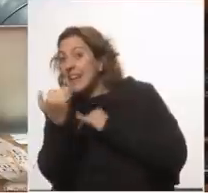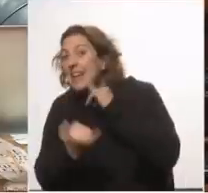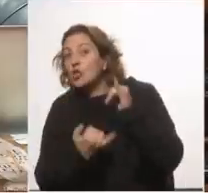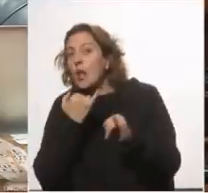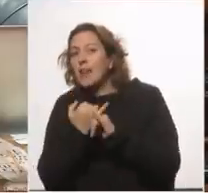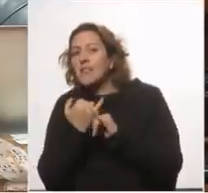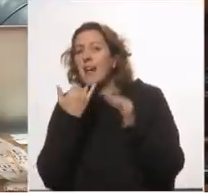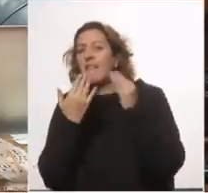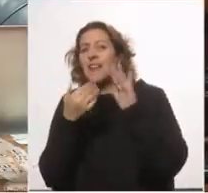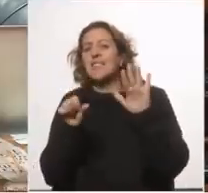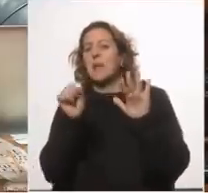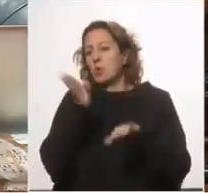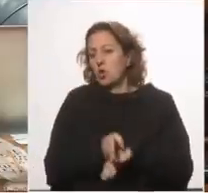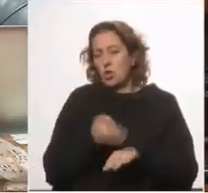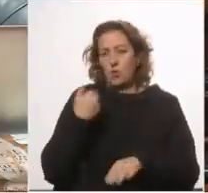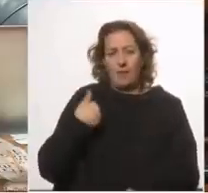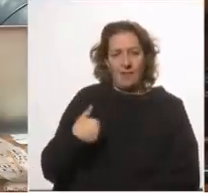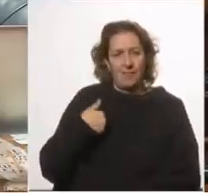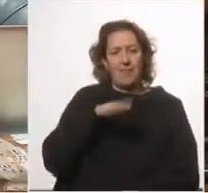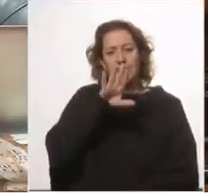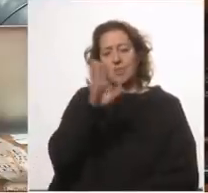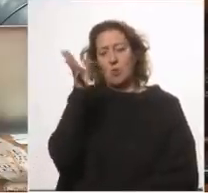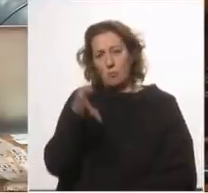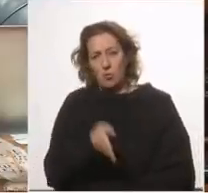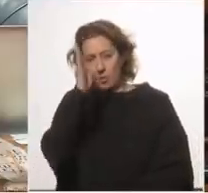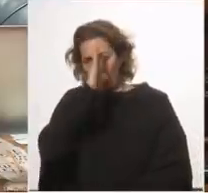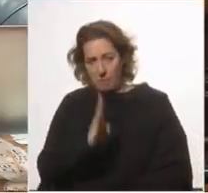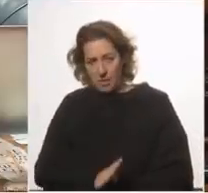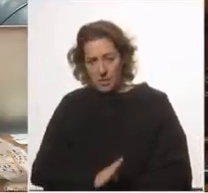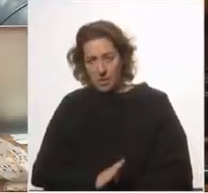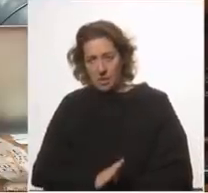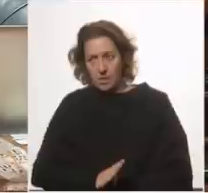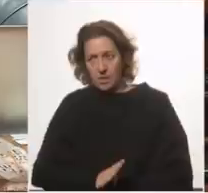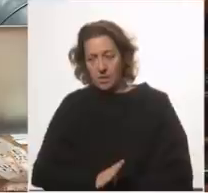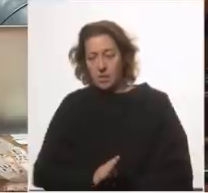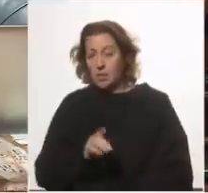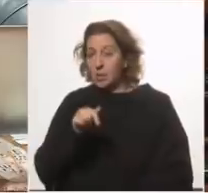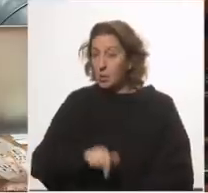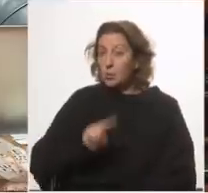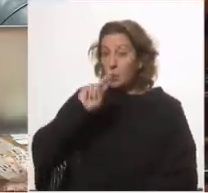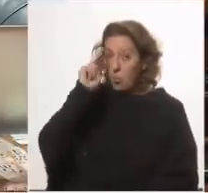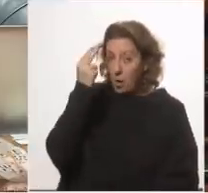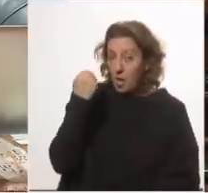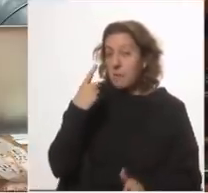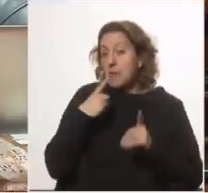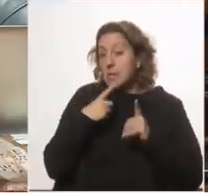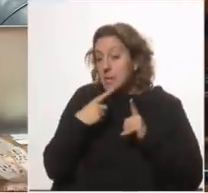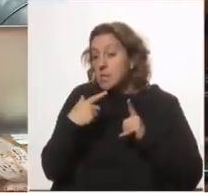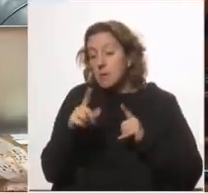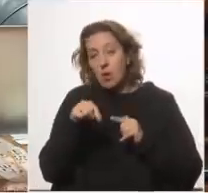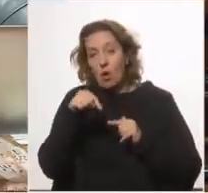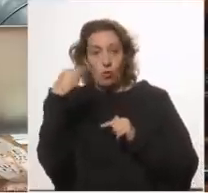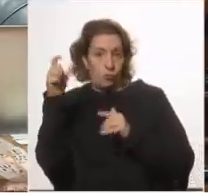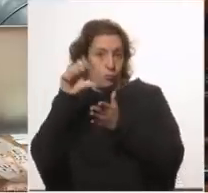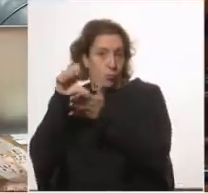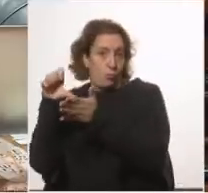internacionales hablan de 6% en Argentina 5% en Brasil y en el caso de Uruguay la expectativa de los agentes